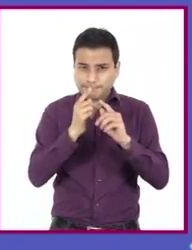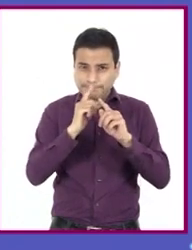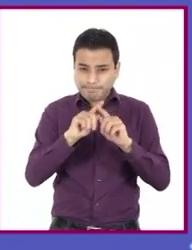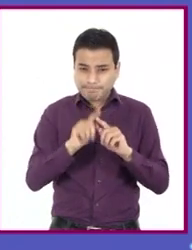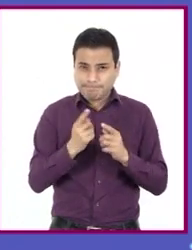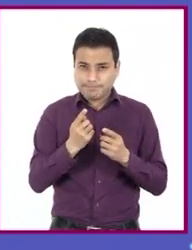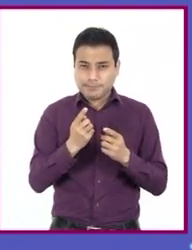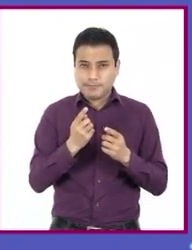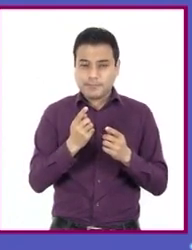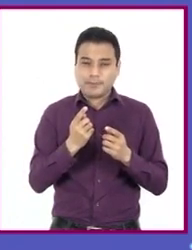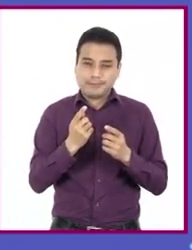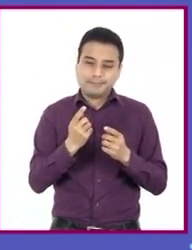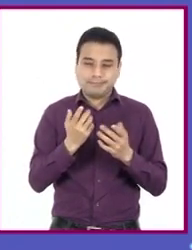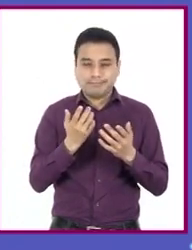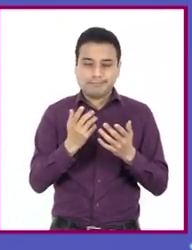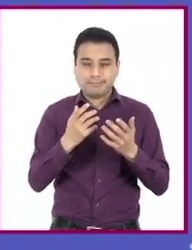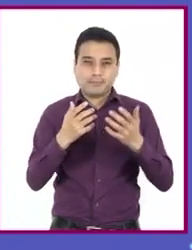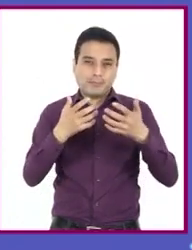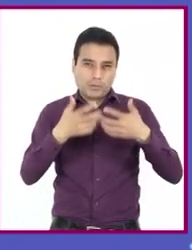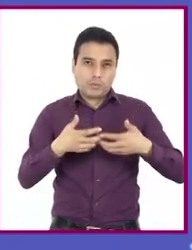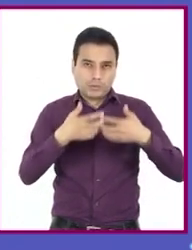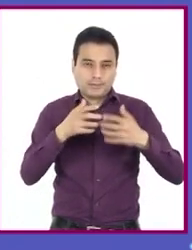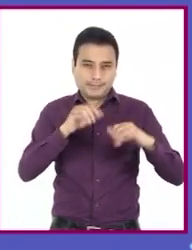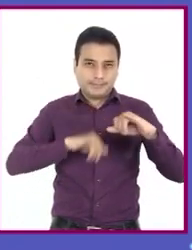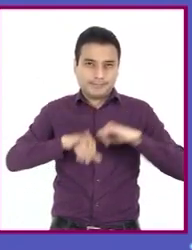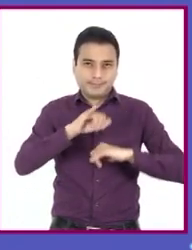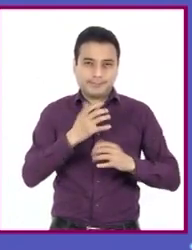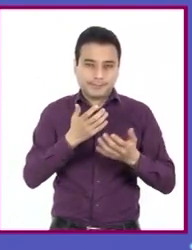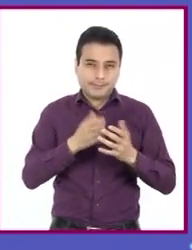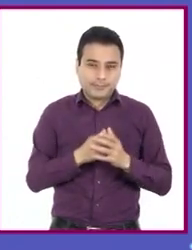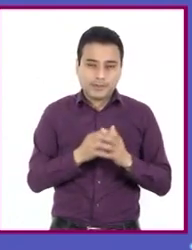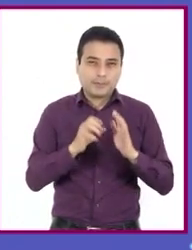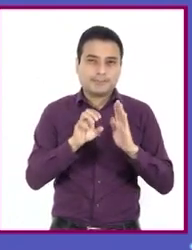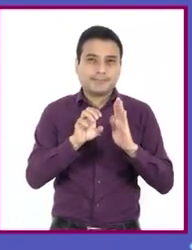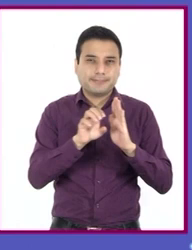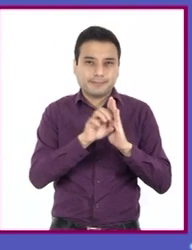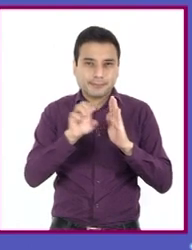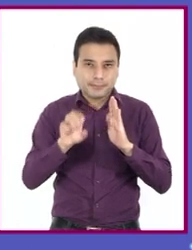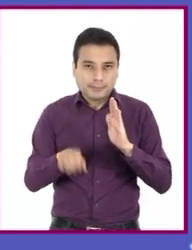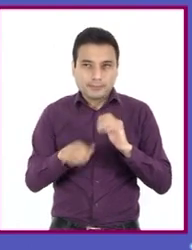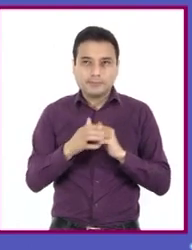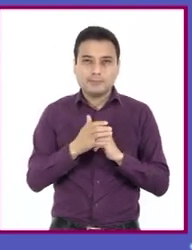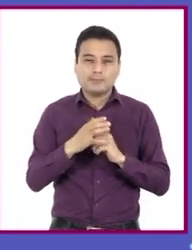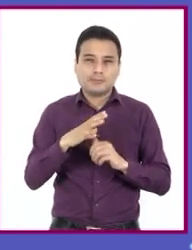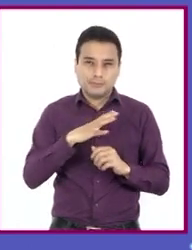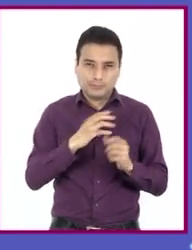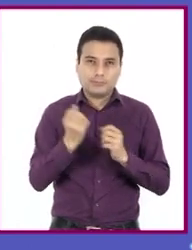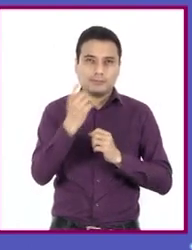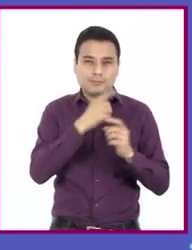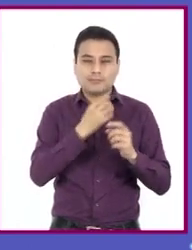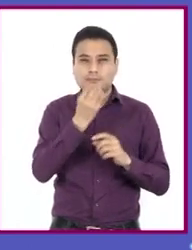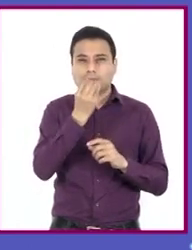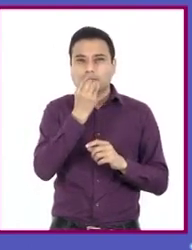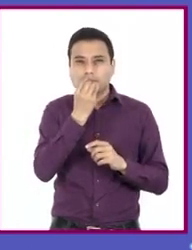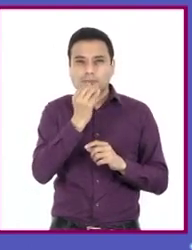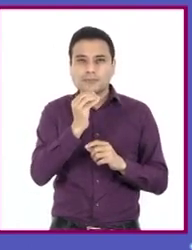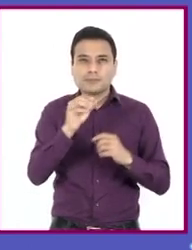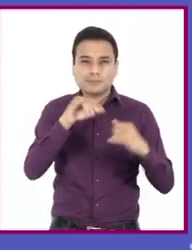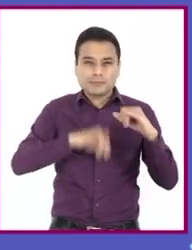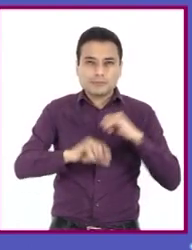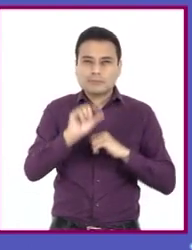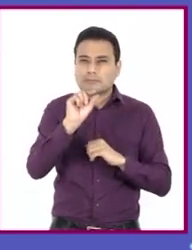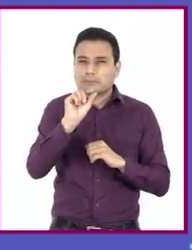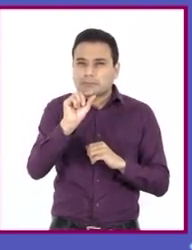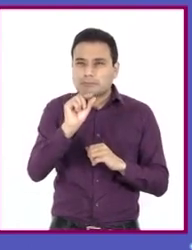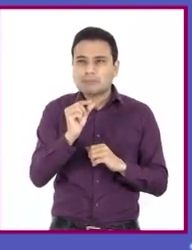procesos industriales. Generalmente, aquellos productos que son mínimamente procesados o no procesados, se les puede